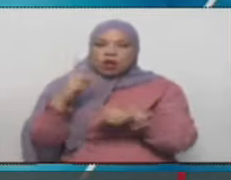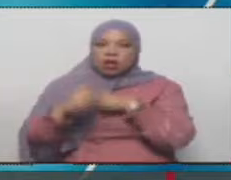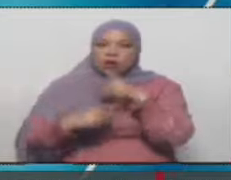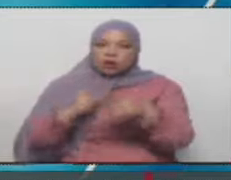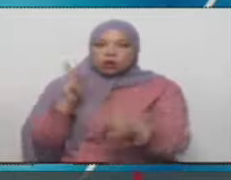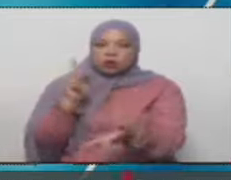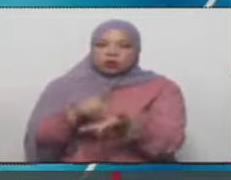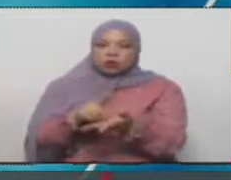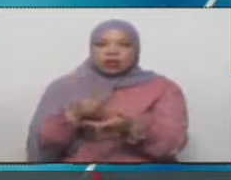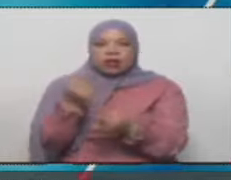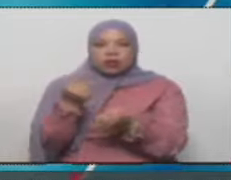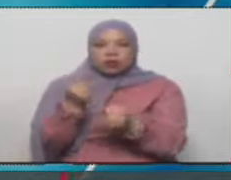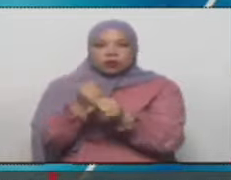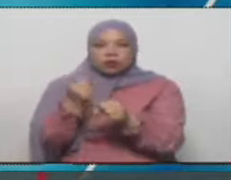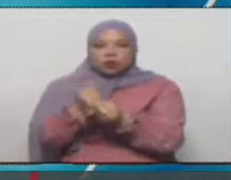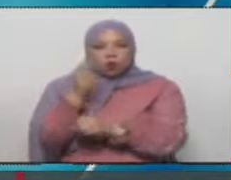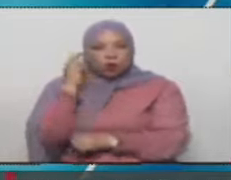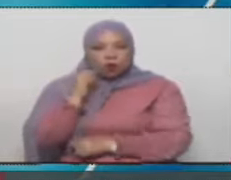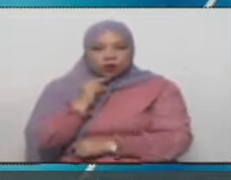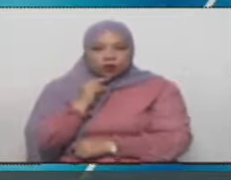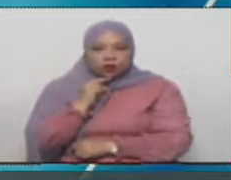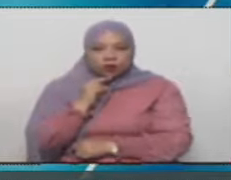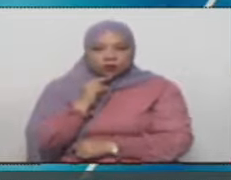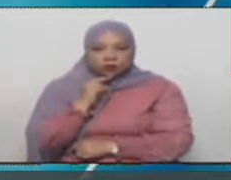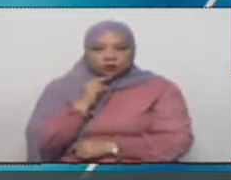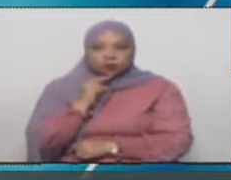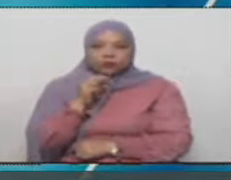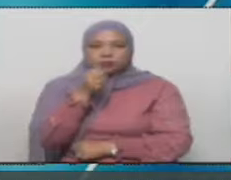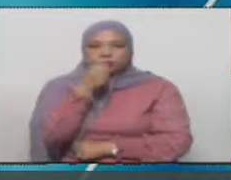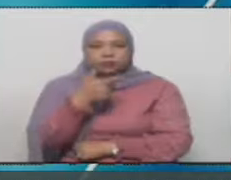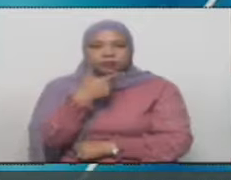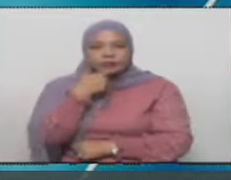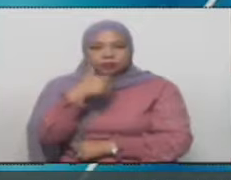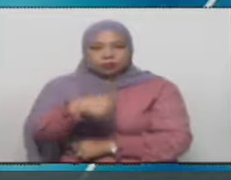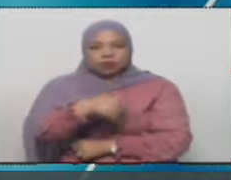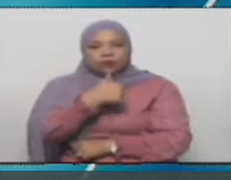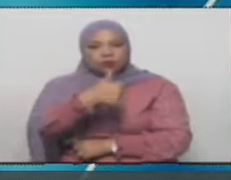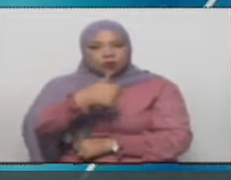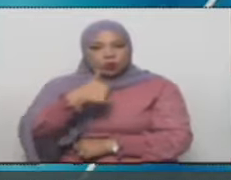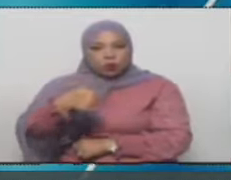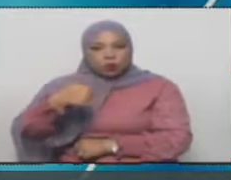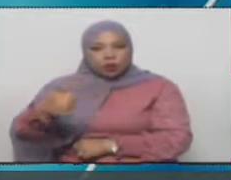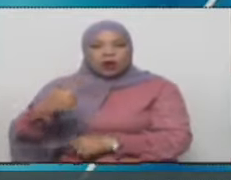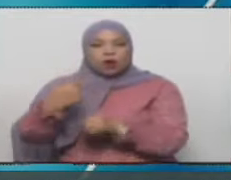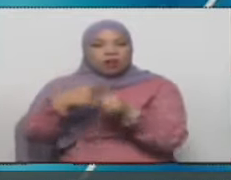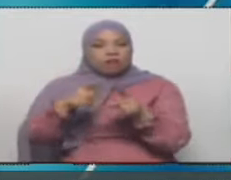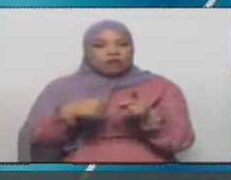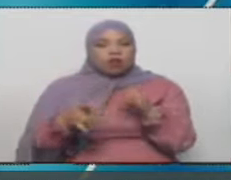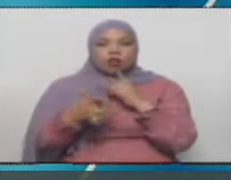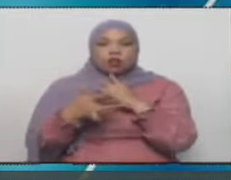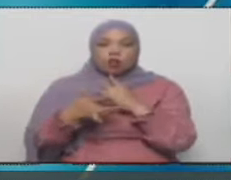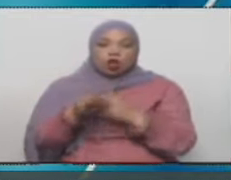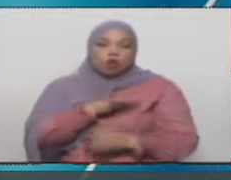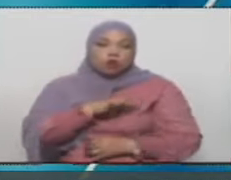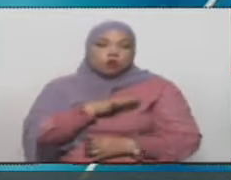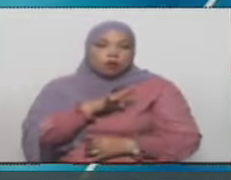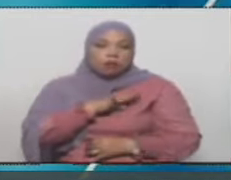económica bolivariana. Que bueno, cada uno de los motores tiene su propia